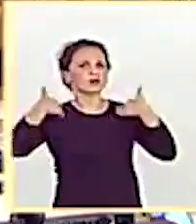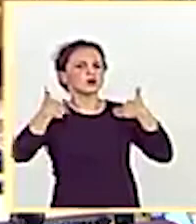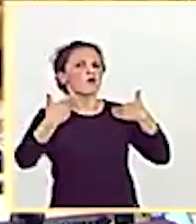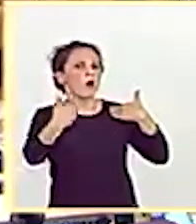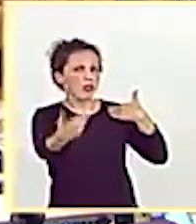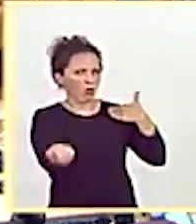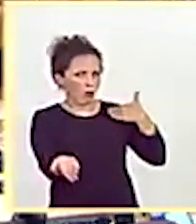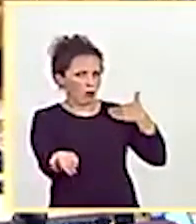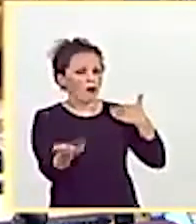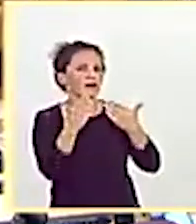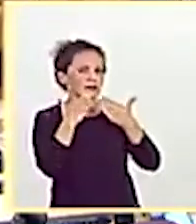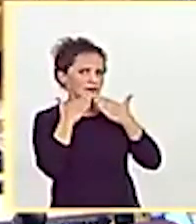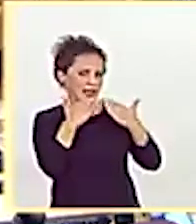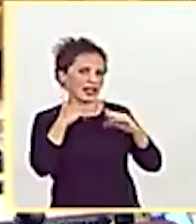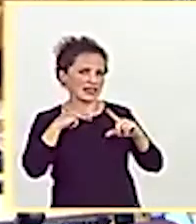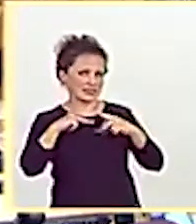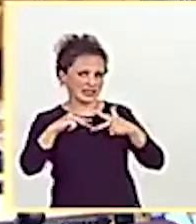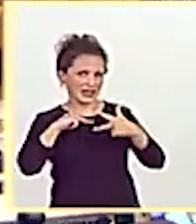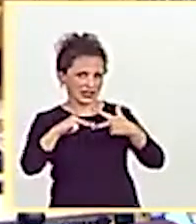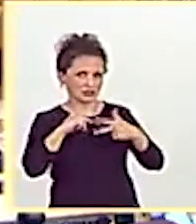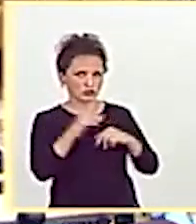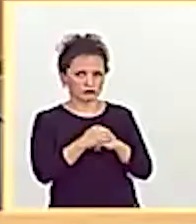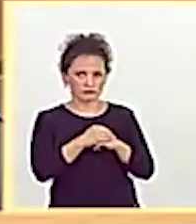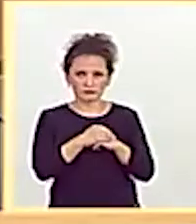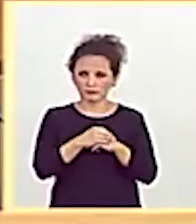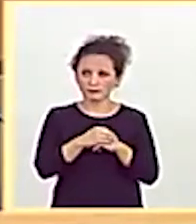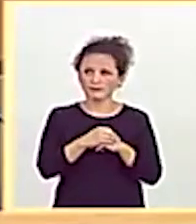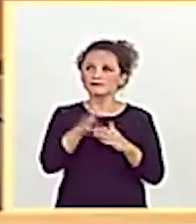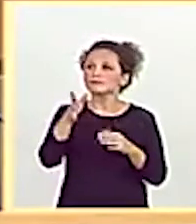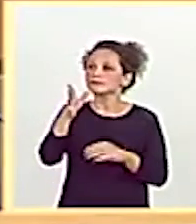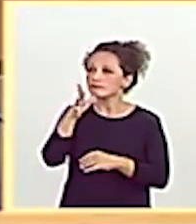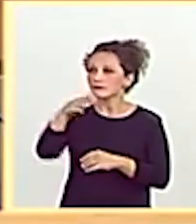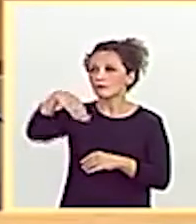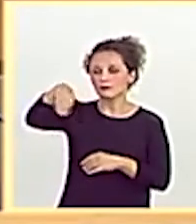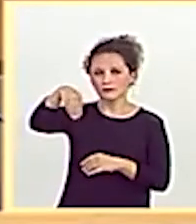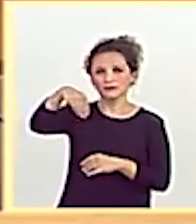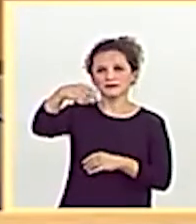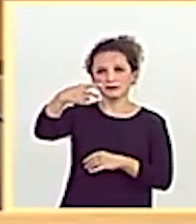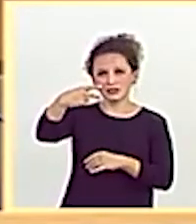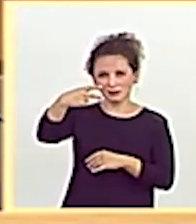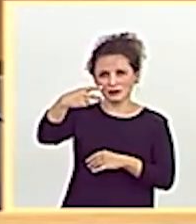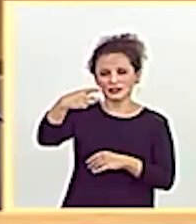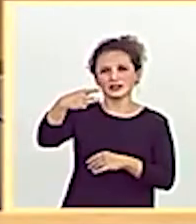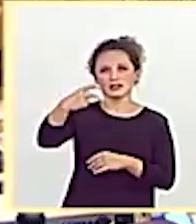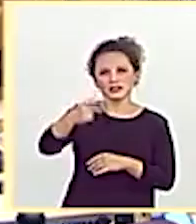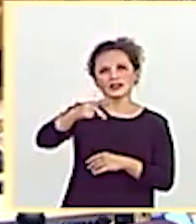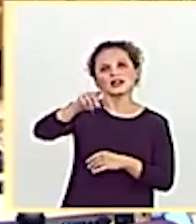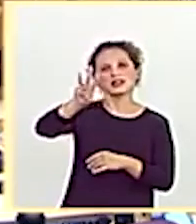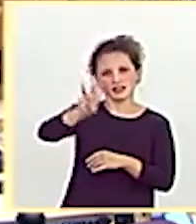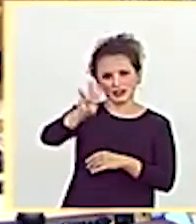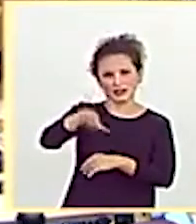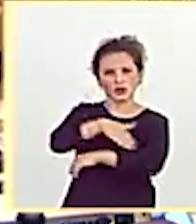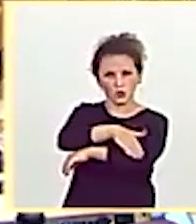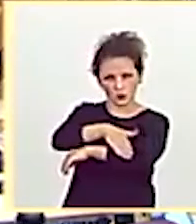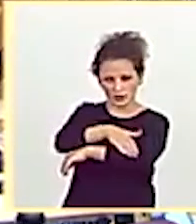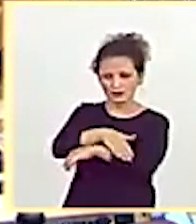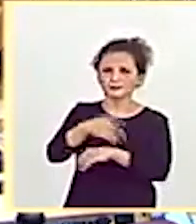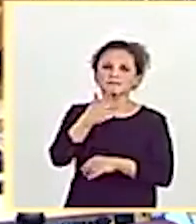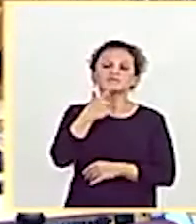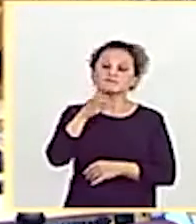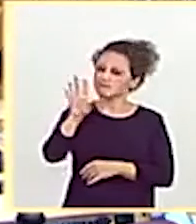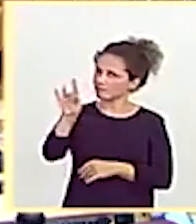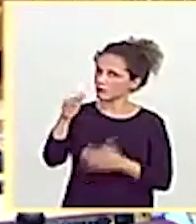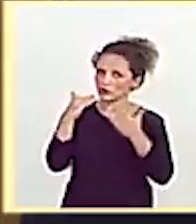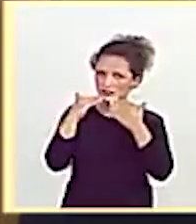Gracias, señoría. La vicepresidenta, tercera del Gobierno. Sí, muchas gracias, señoría, por su